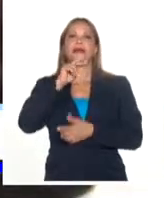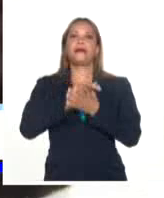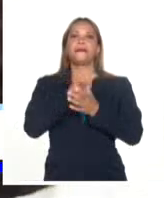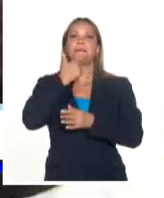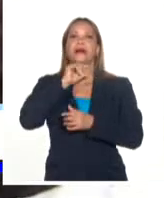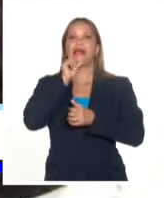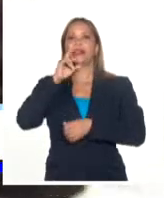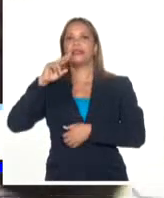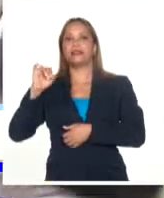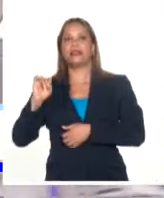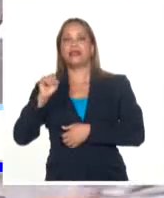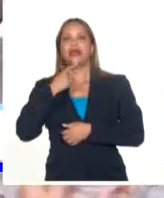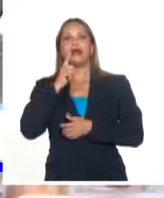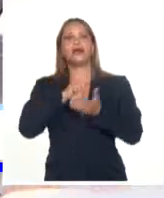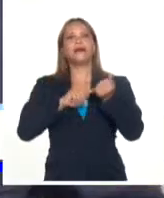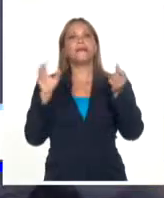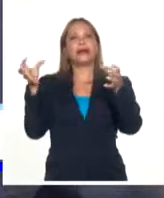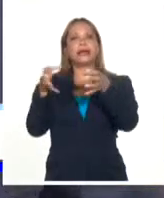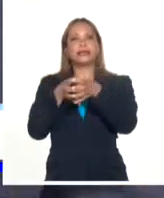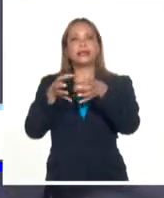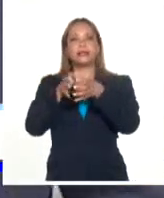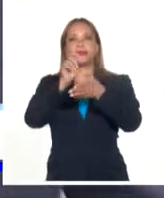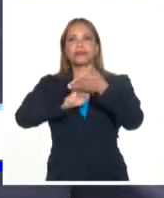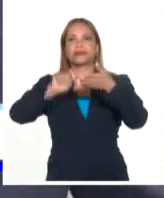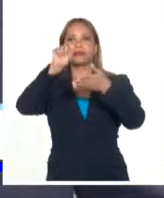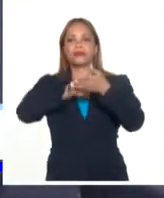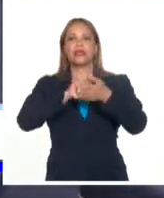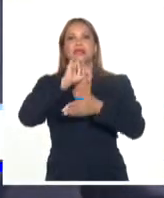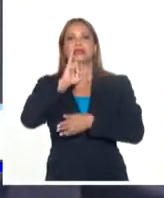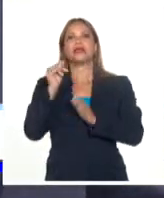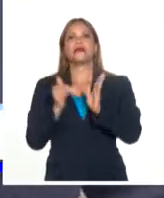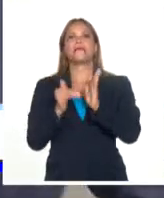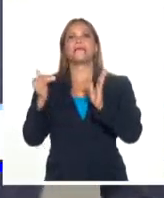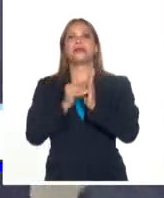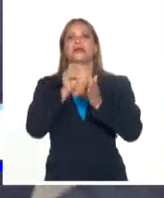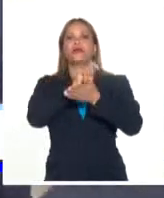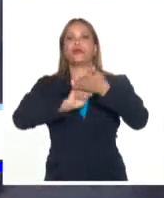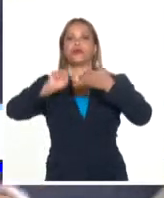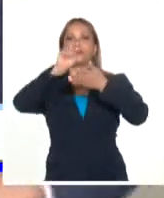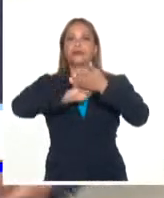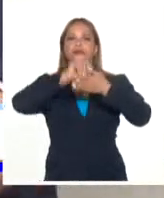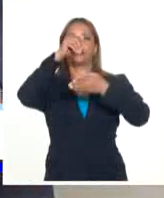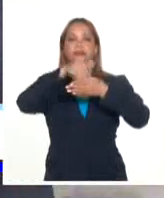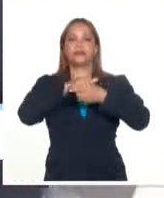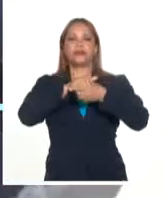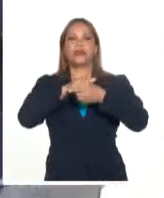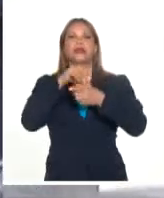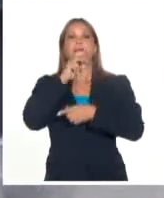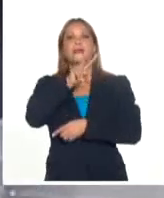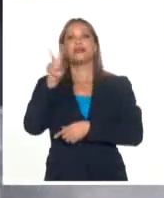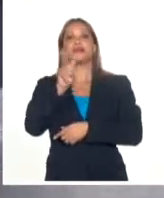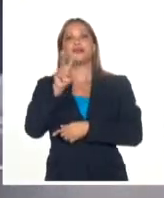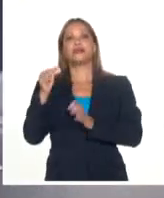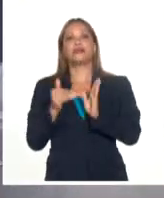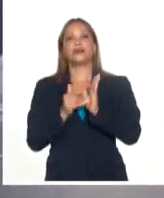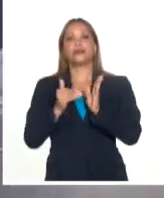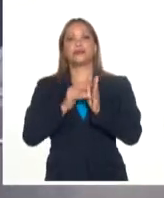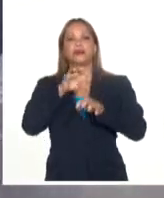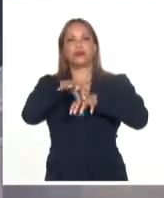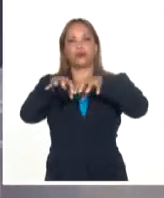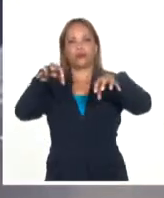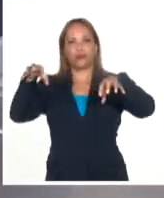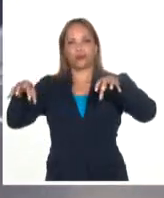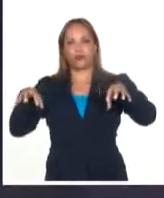Partido Popular se impuso en estas elecciones con más de 6 millones de votos Traducidos en más de 22 mil concejalías